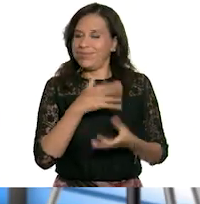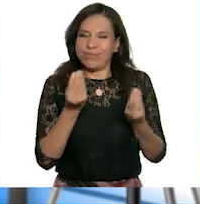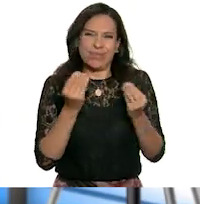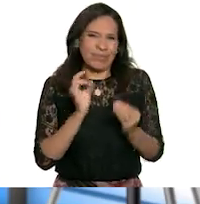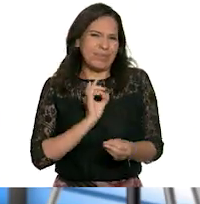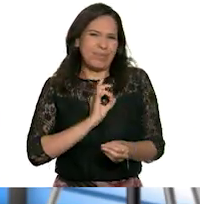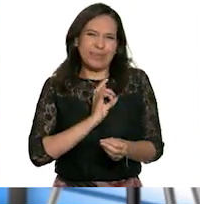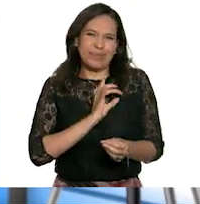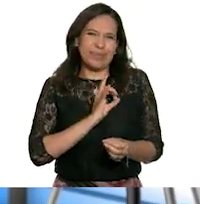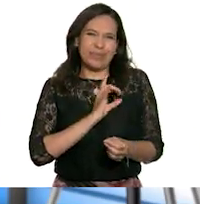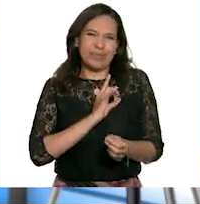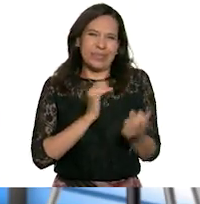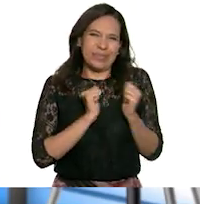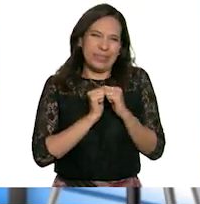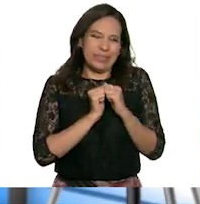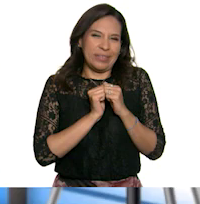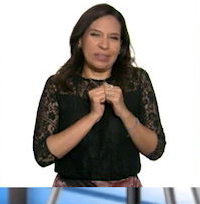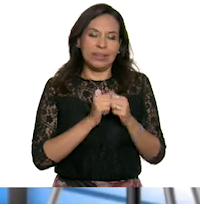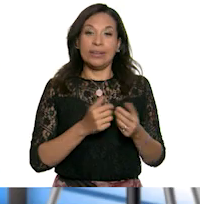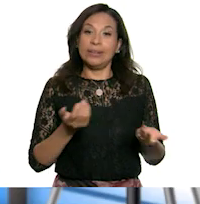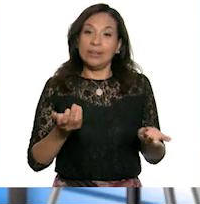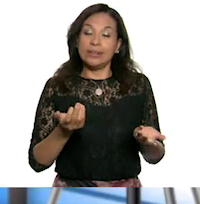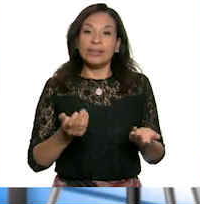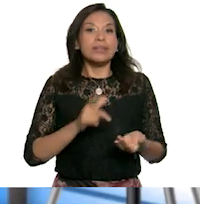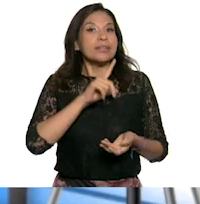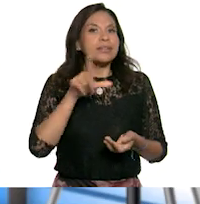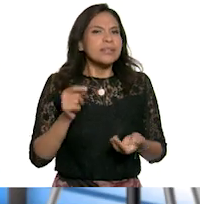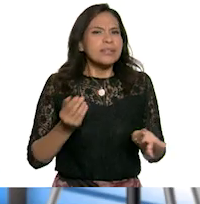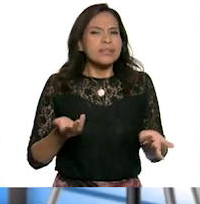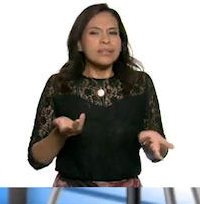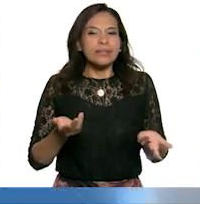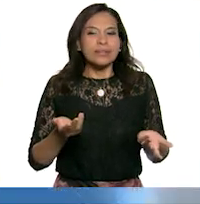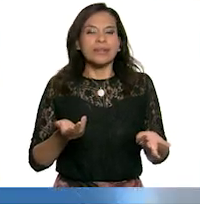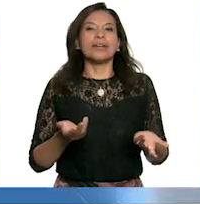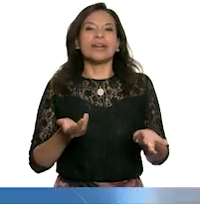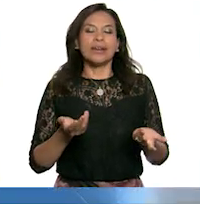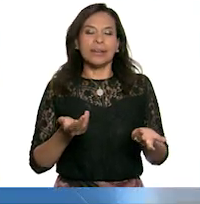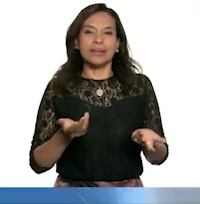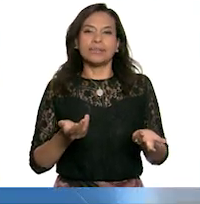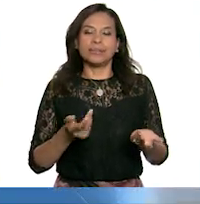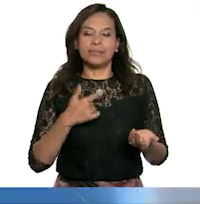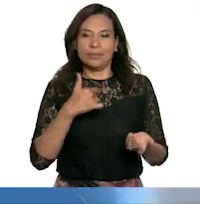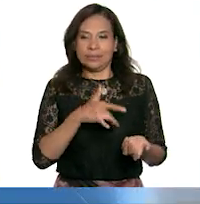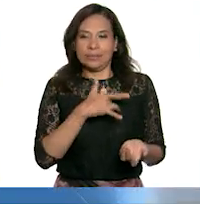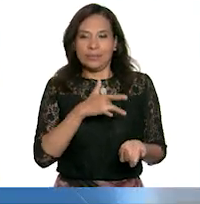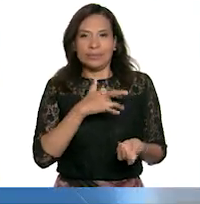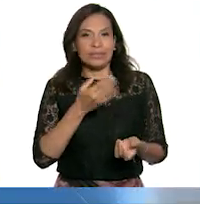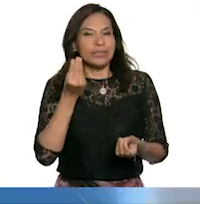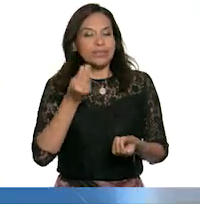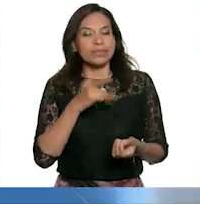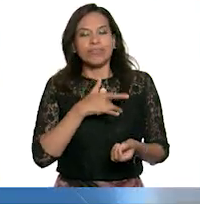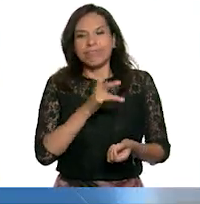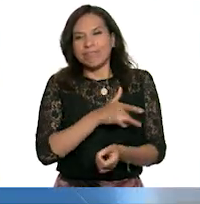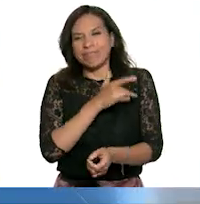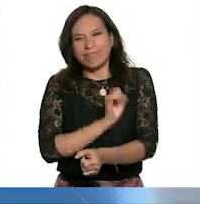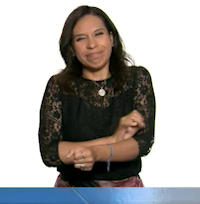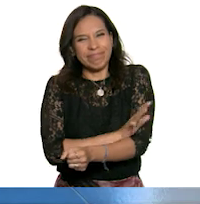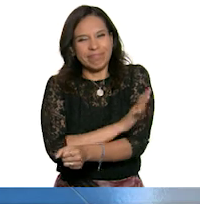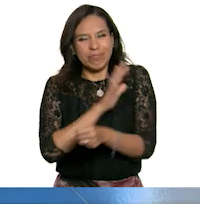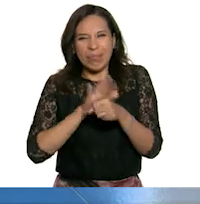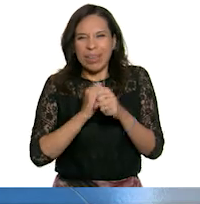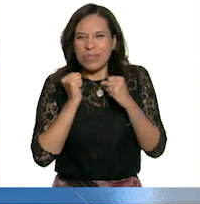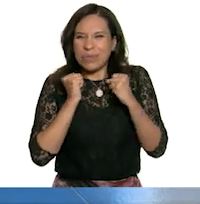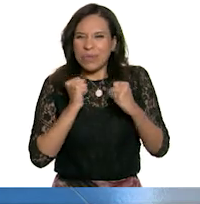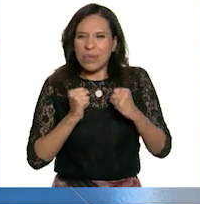miedo. Uy, uy, uy. ¿Y luego? Pues, se apoderó de mí. Una emoción más